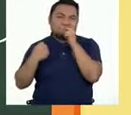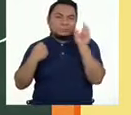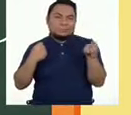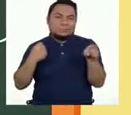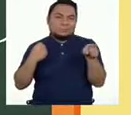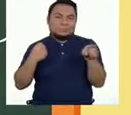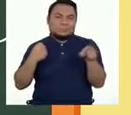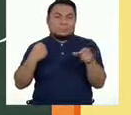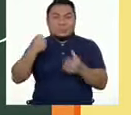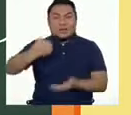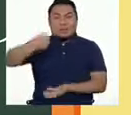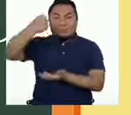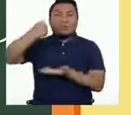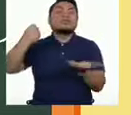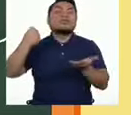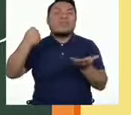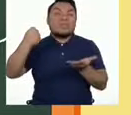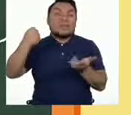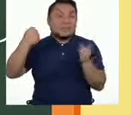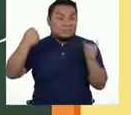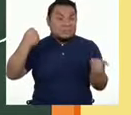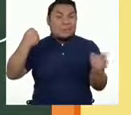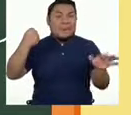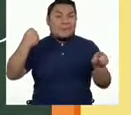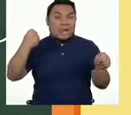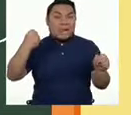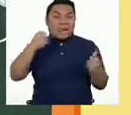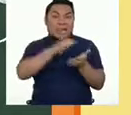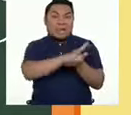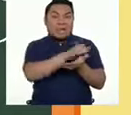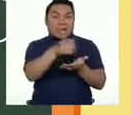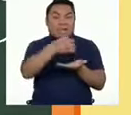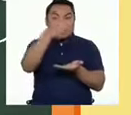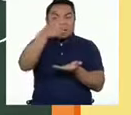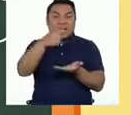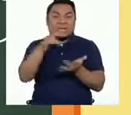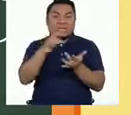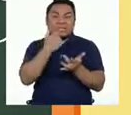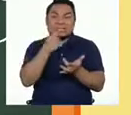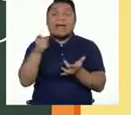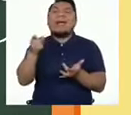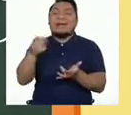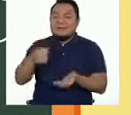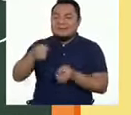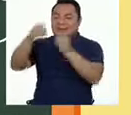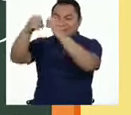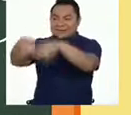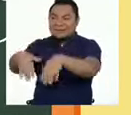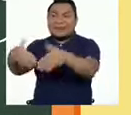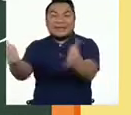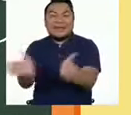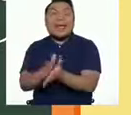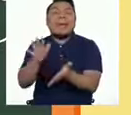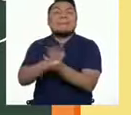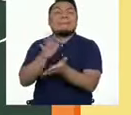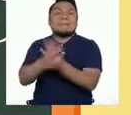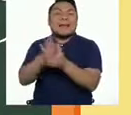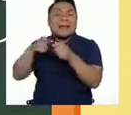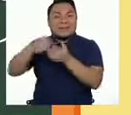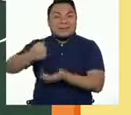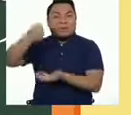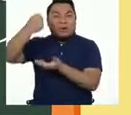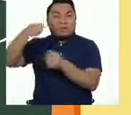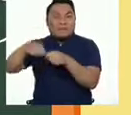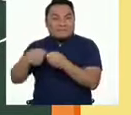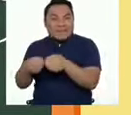La bolsa de plástico va en... ¡Chan, chan, chan, chan! ¡Los plásticos! ¡Muy bien!